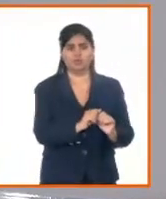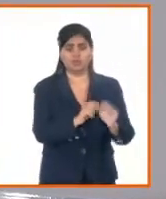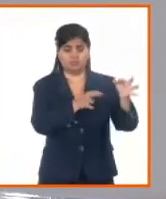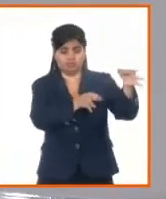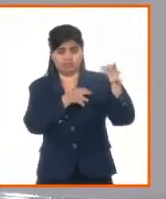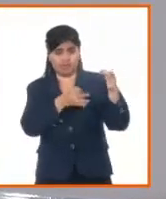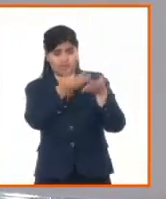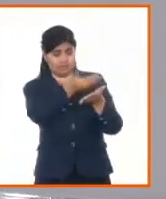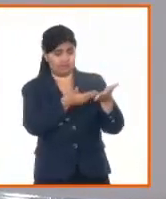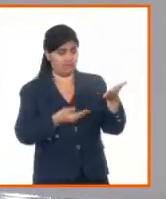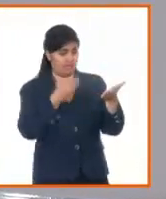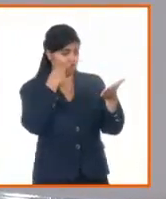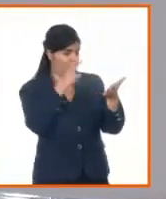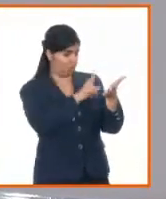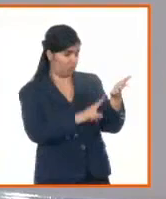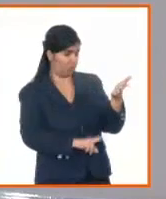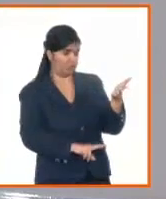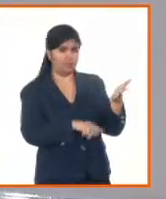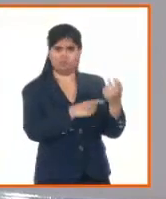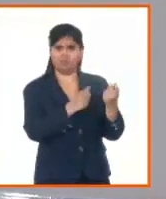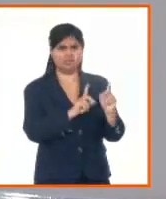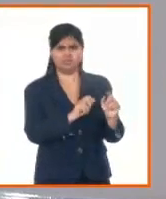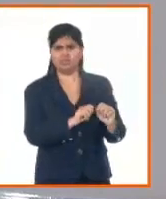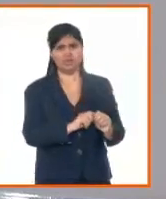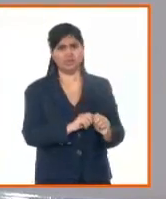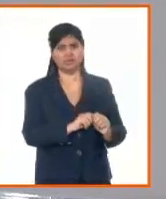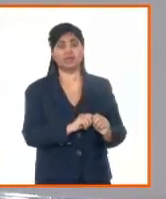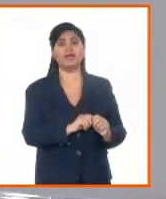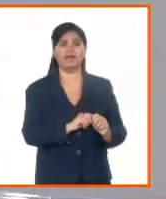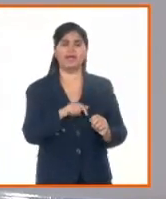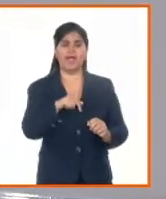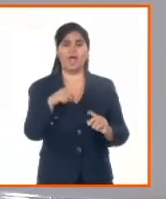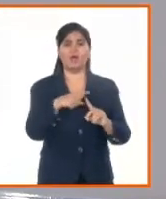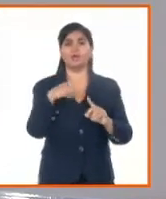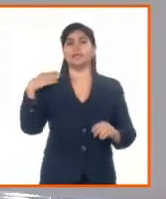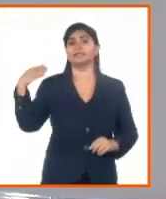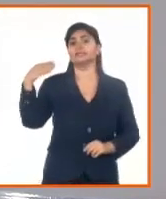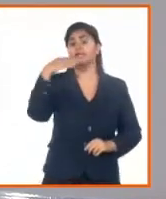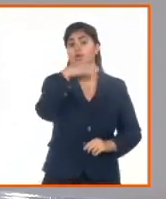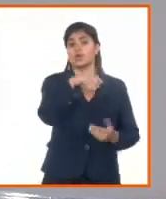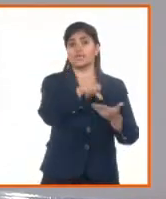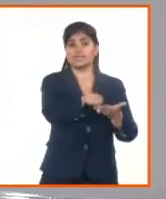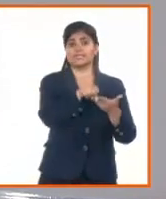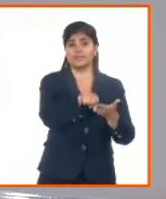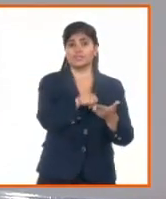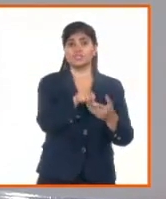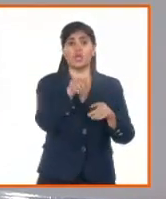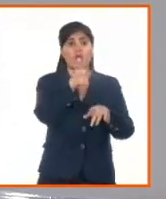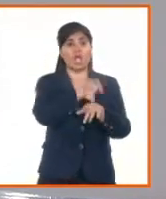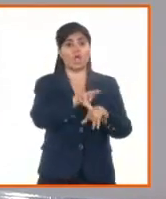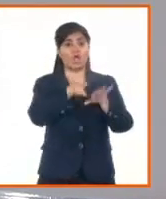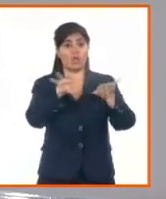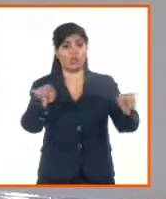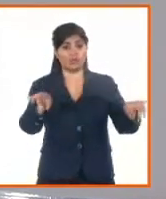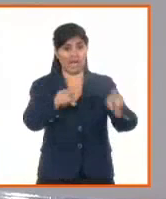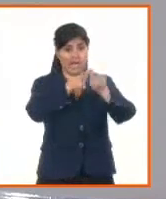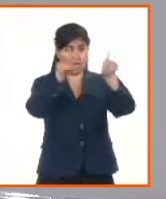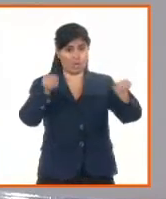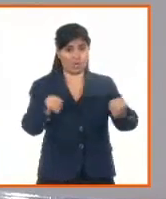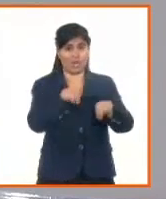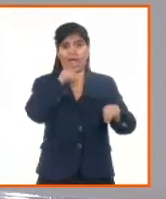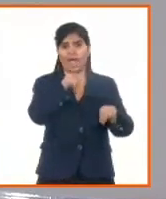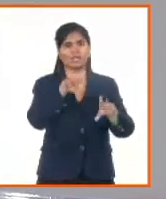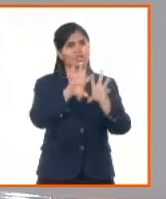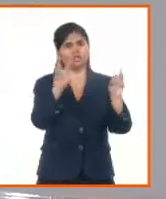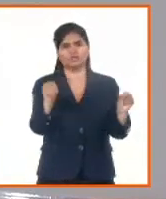ahora con este tema de la transformación digital de los servicios se ha hecho resistencia. Nosotros tenemos un servicio que es la posibilidad de solicitar online